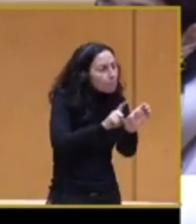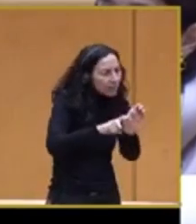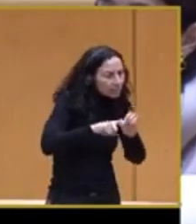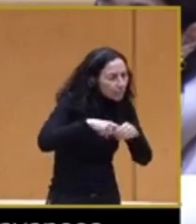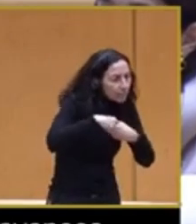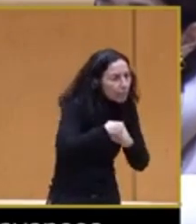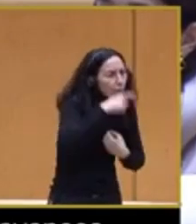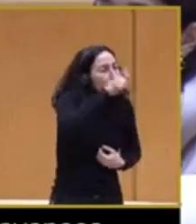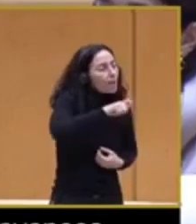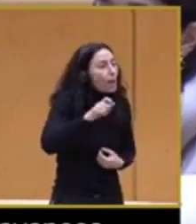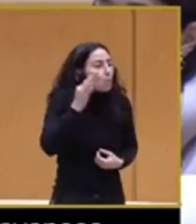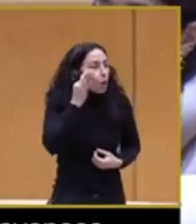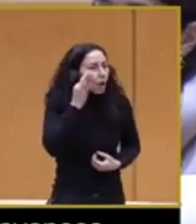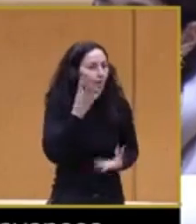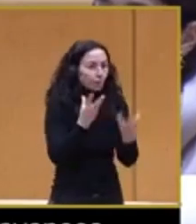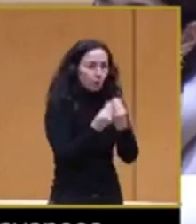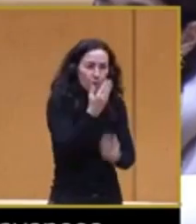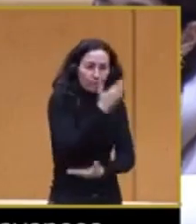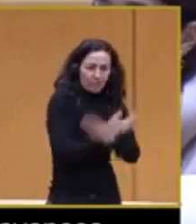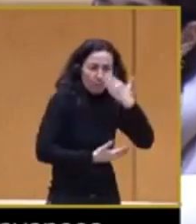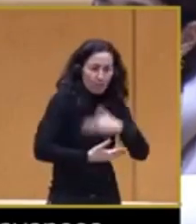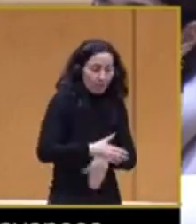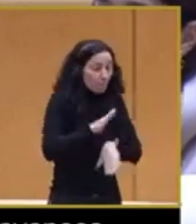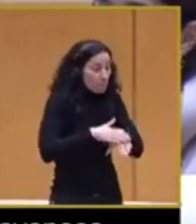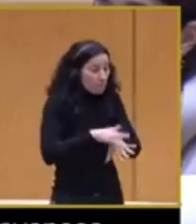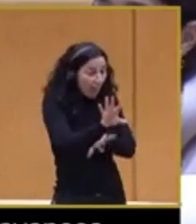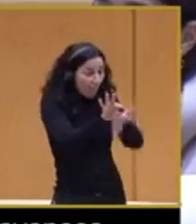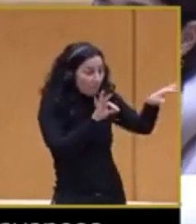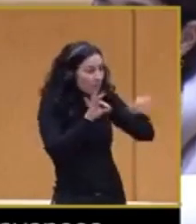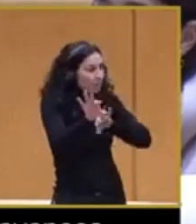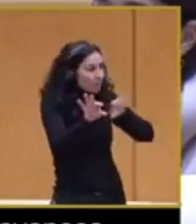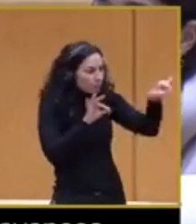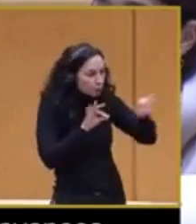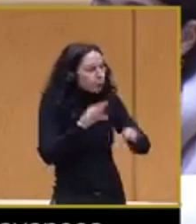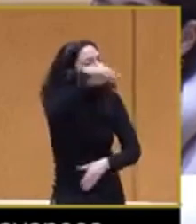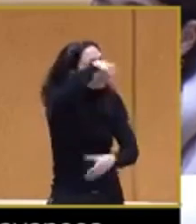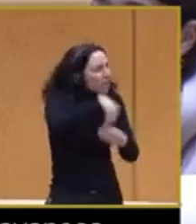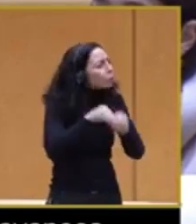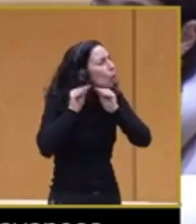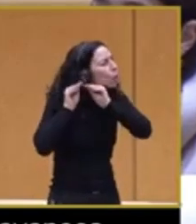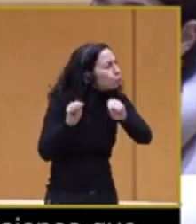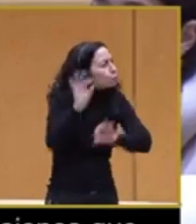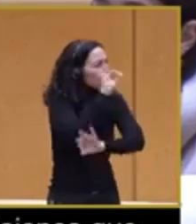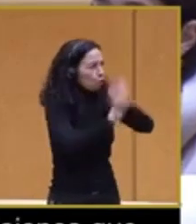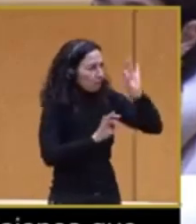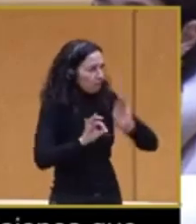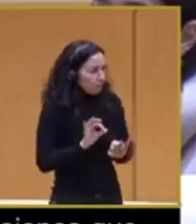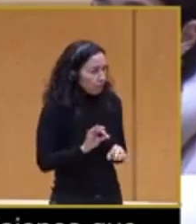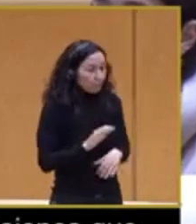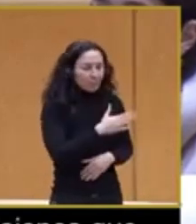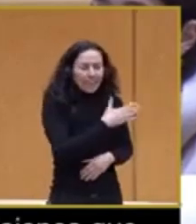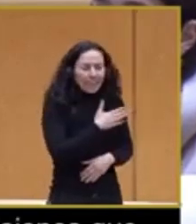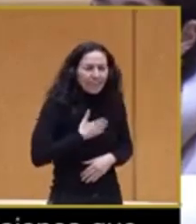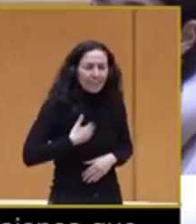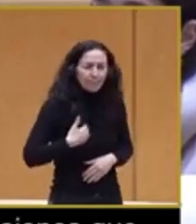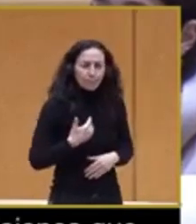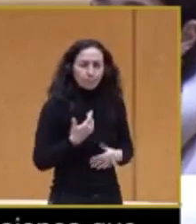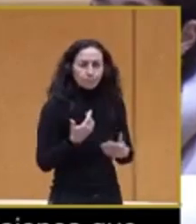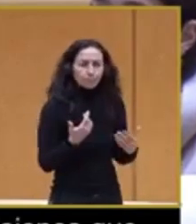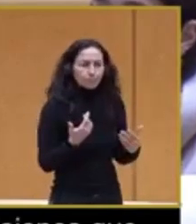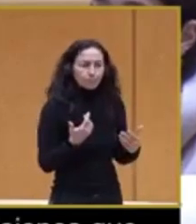con discapacidad en las decisiones que se toman en las organizaciones. Queremos modificar las